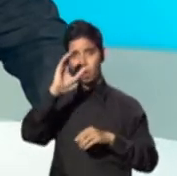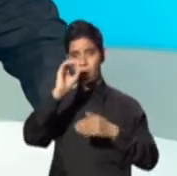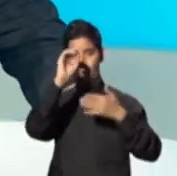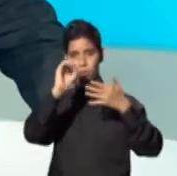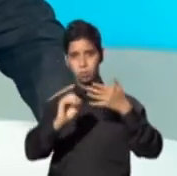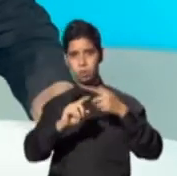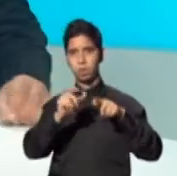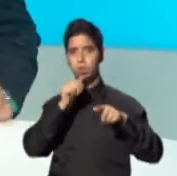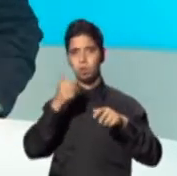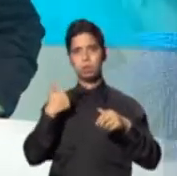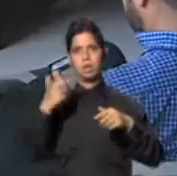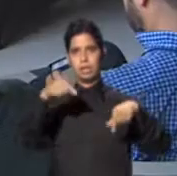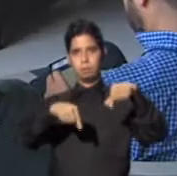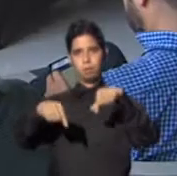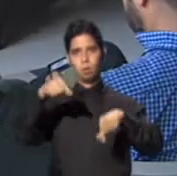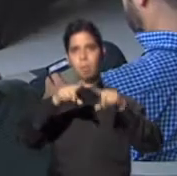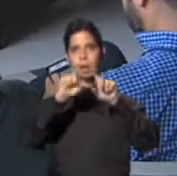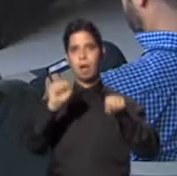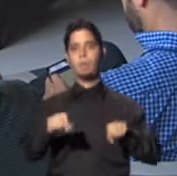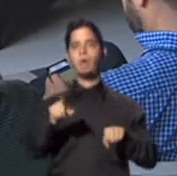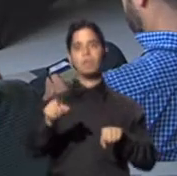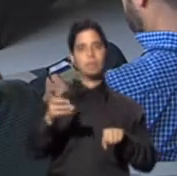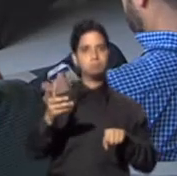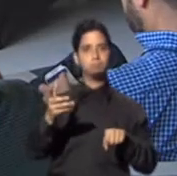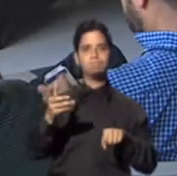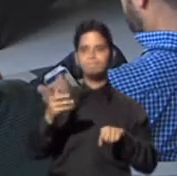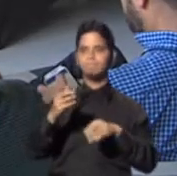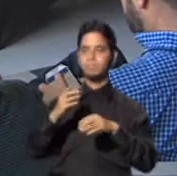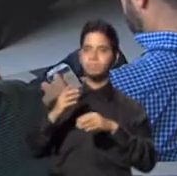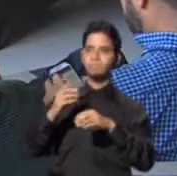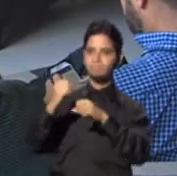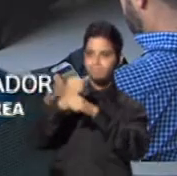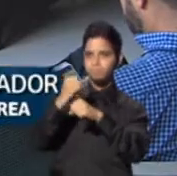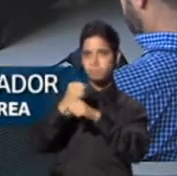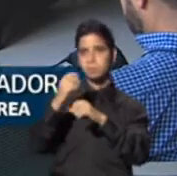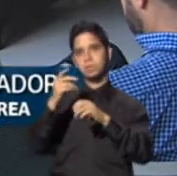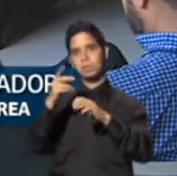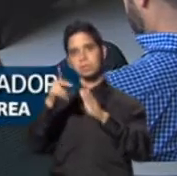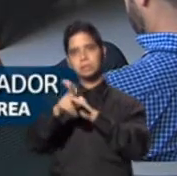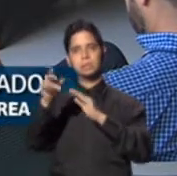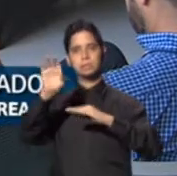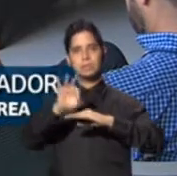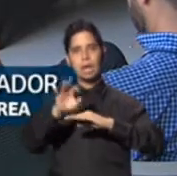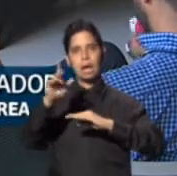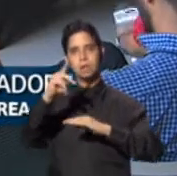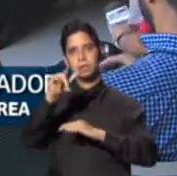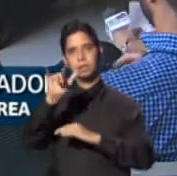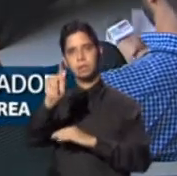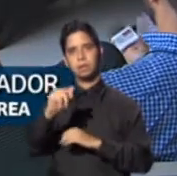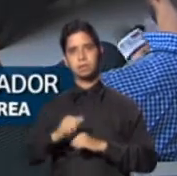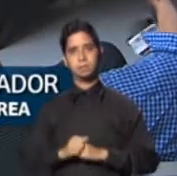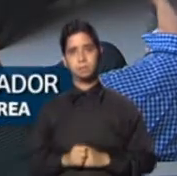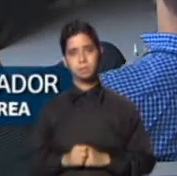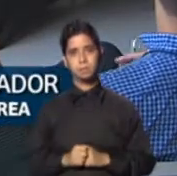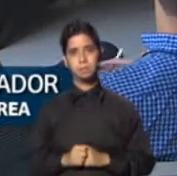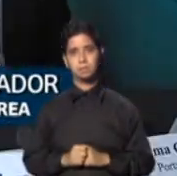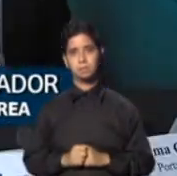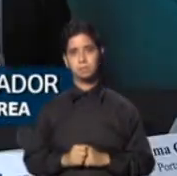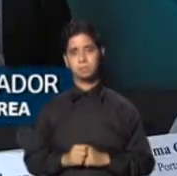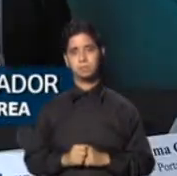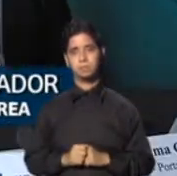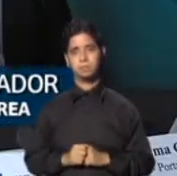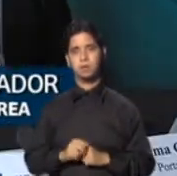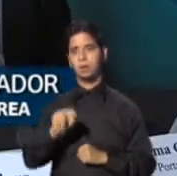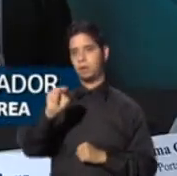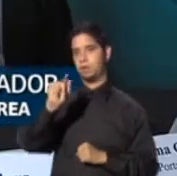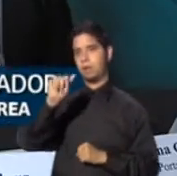combatir al Zika. Las voces que componen el consenso de países en contra de las fumigaciones aéreas con NALED plantearon las